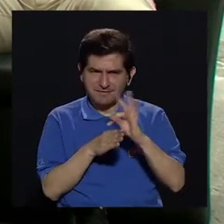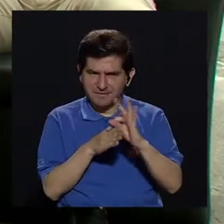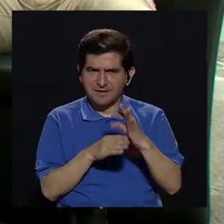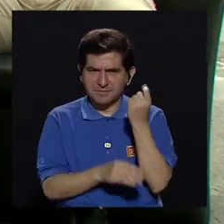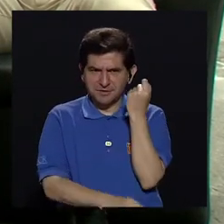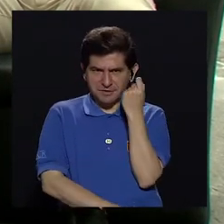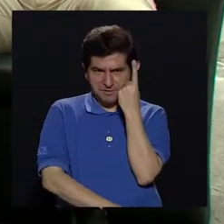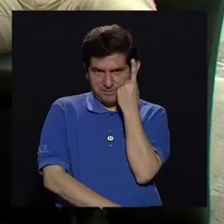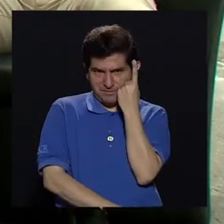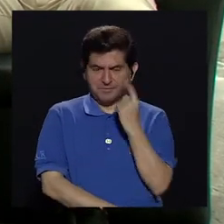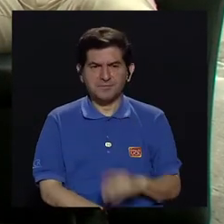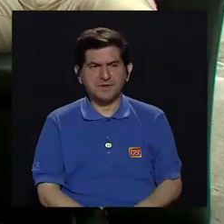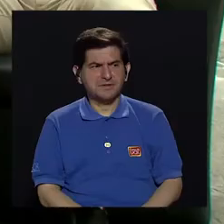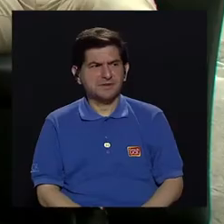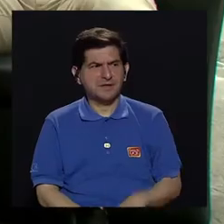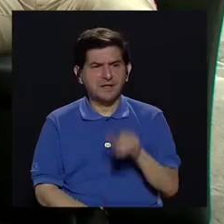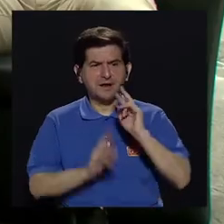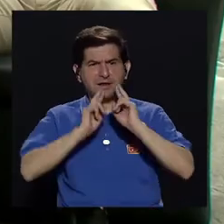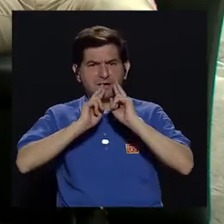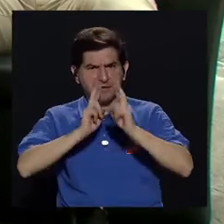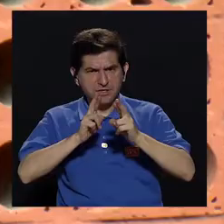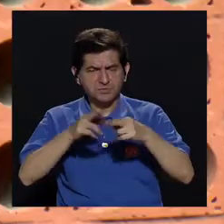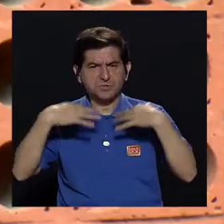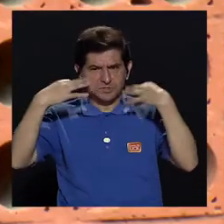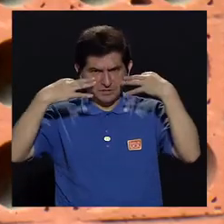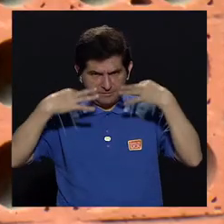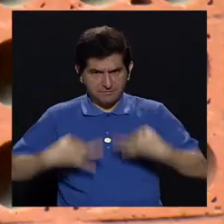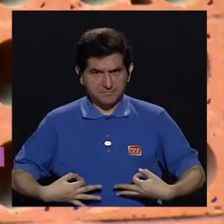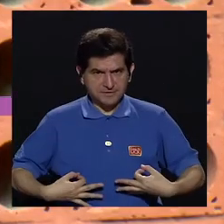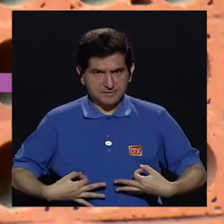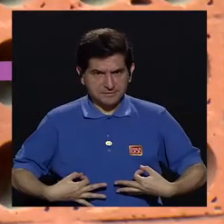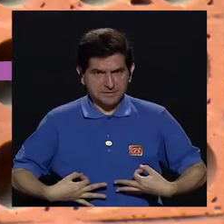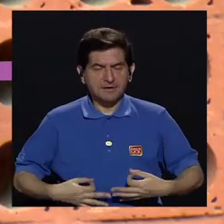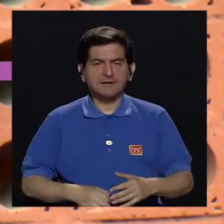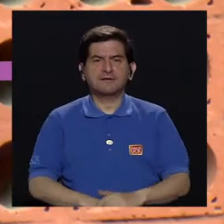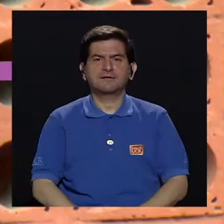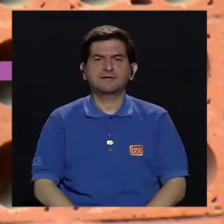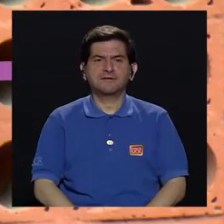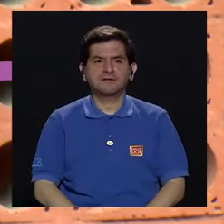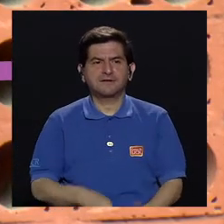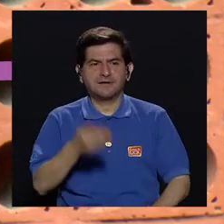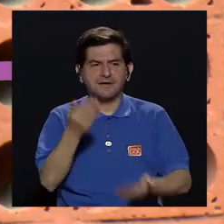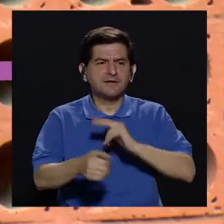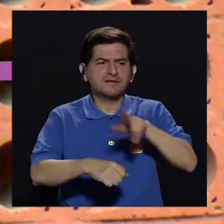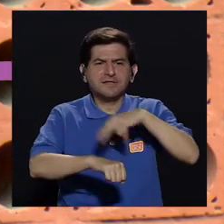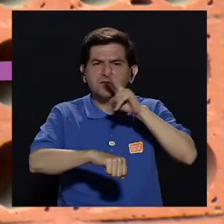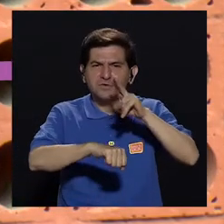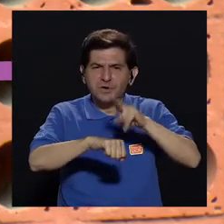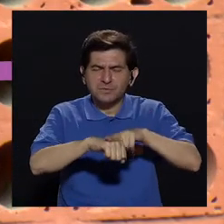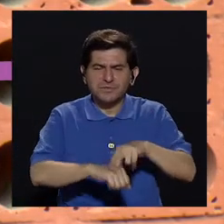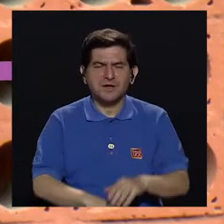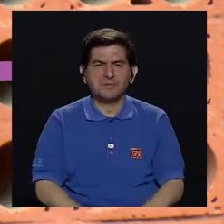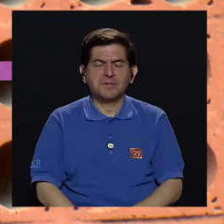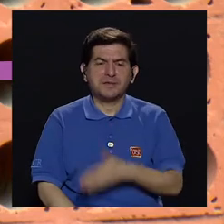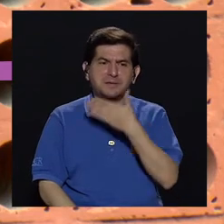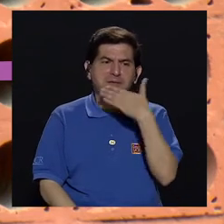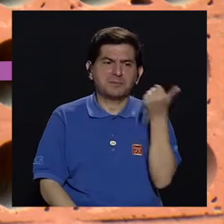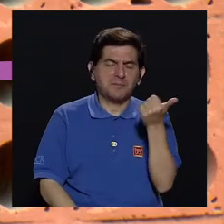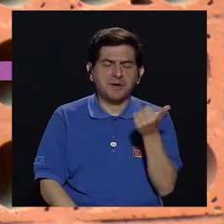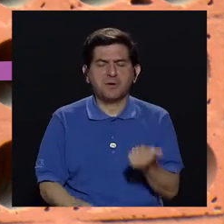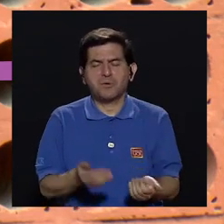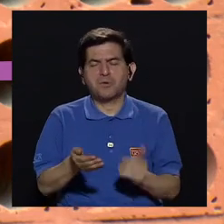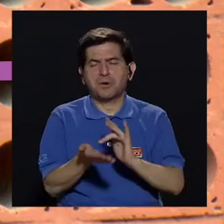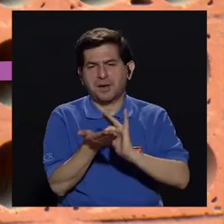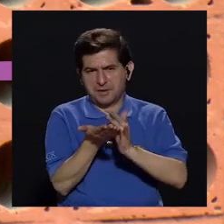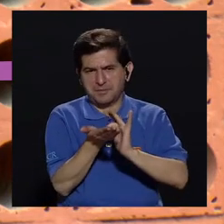tenemos que entender que, bueno, que hay respuestas fisiológicas que muy frecuentemente van a responder mejor a la